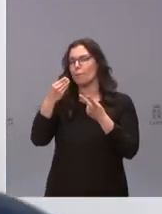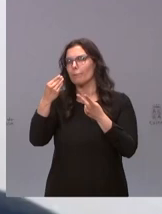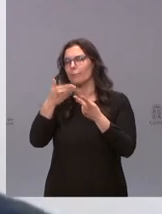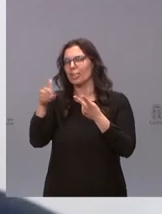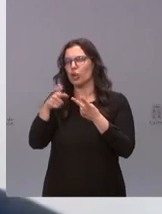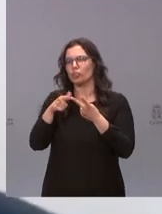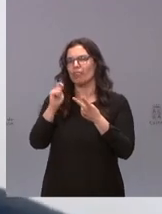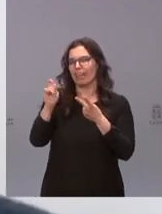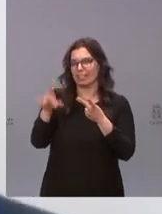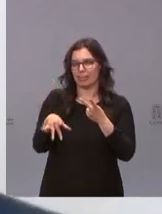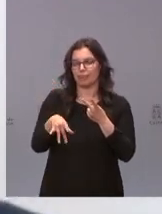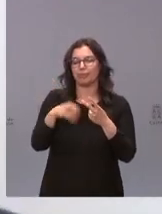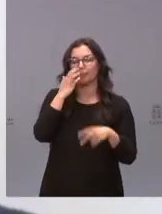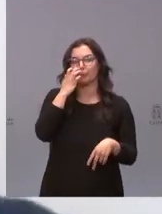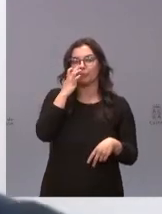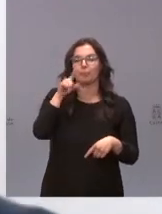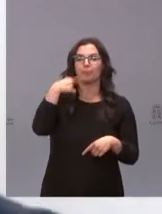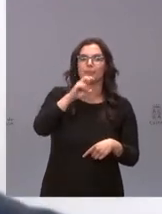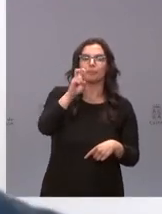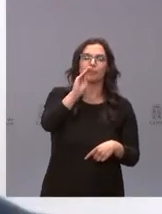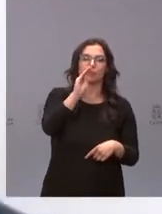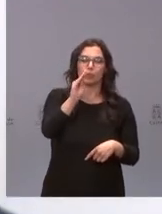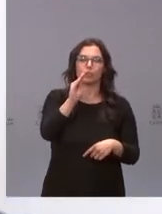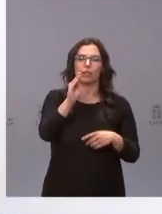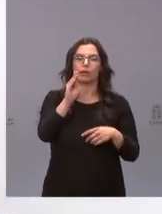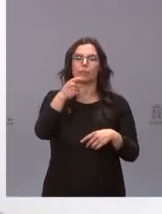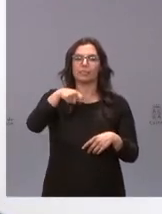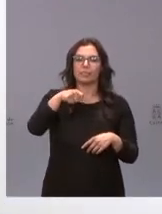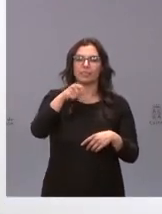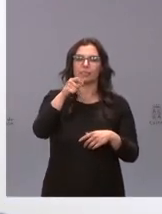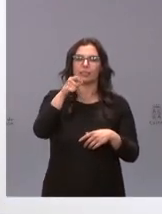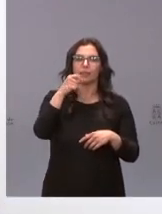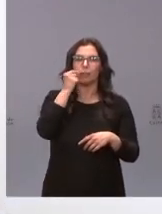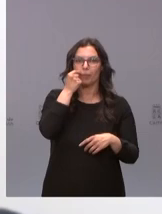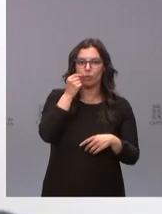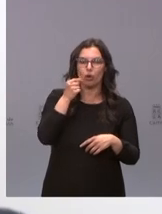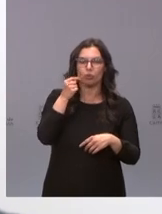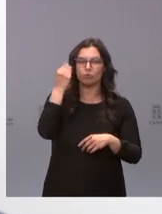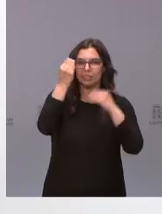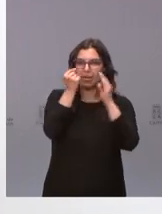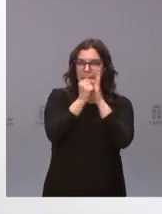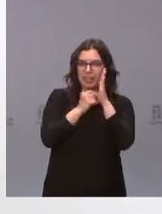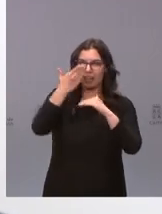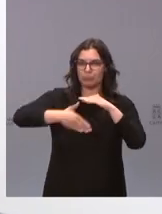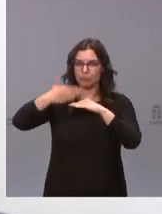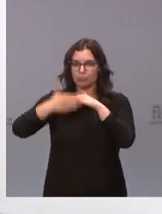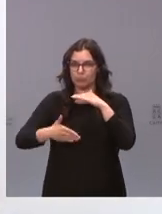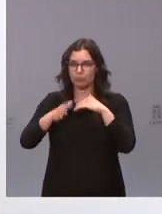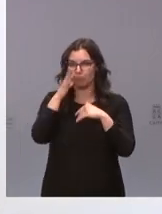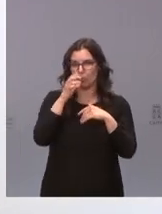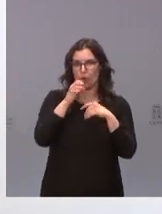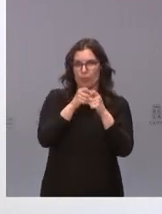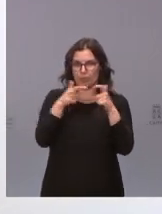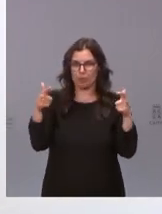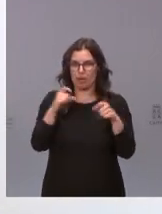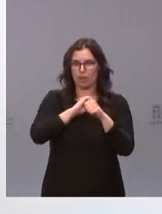tercero y luego al presidente Mañueco si se descartan o no medidas más restrictivas en las próximas semanas en función de la incidencia que ha habido en los últimos